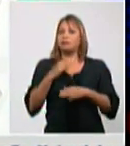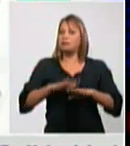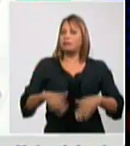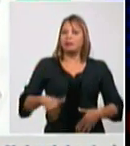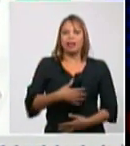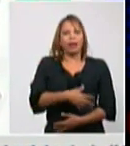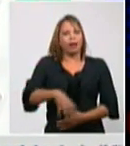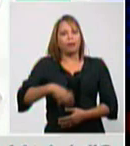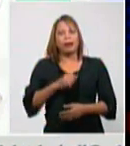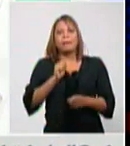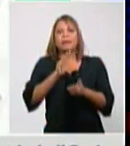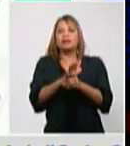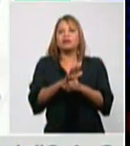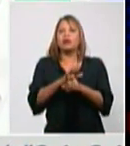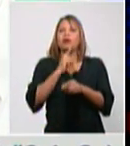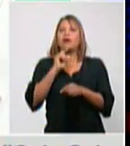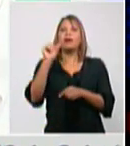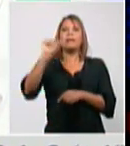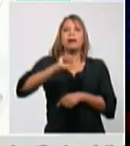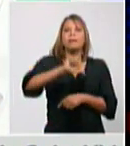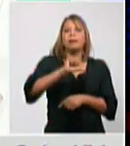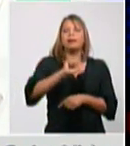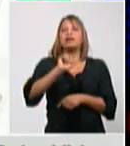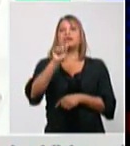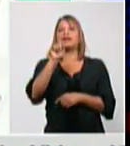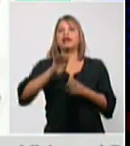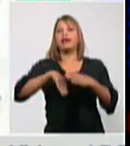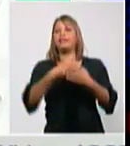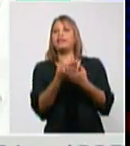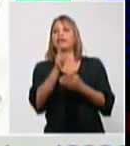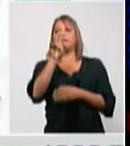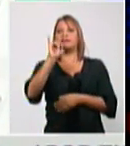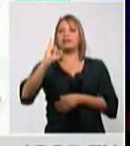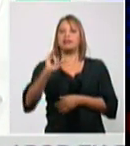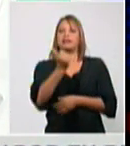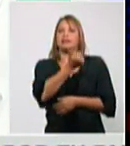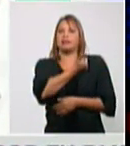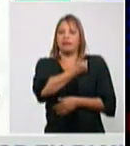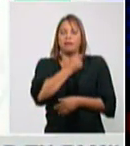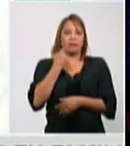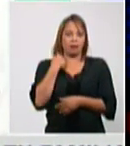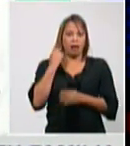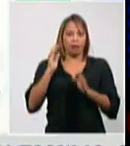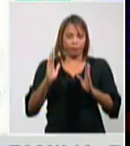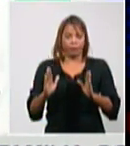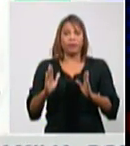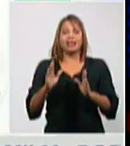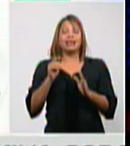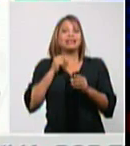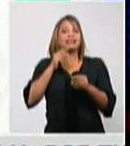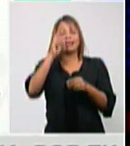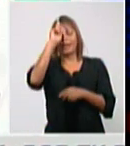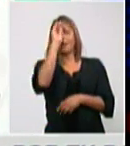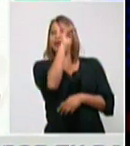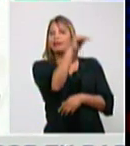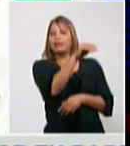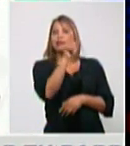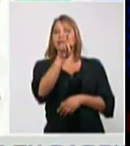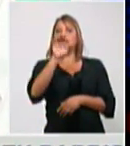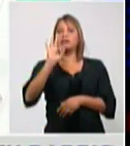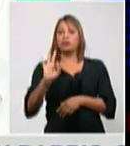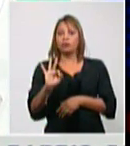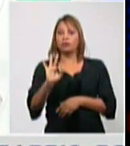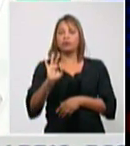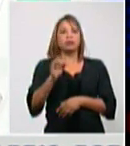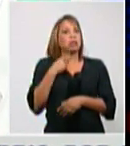el día 16 de diciembre de este año. Se ingresa el 18, y inmediatamente el PCR